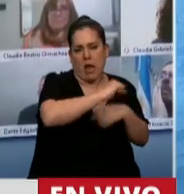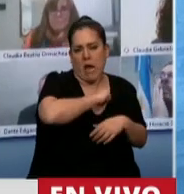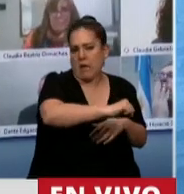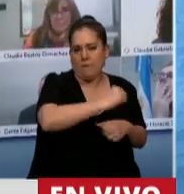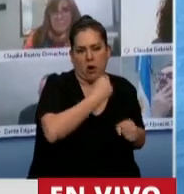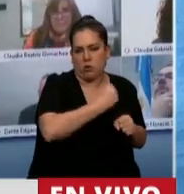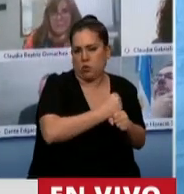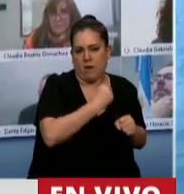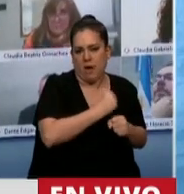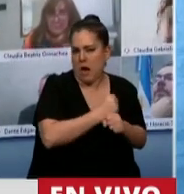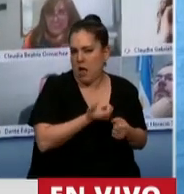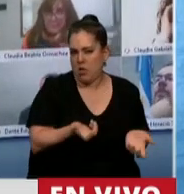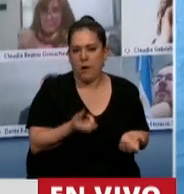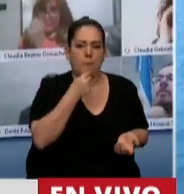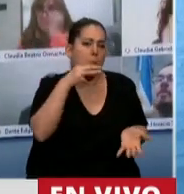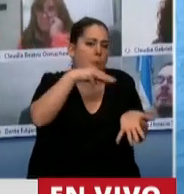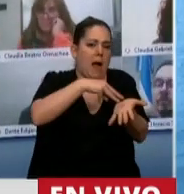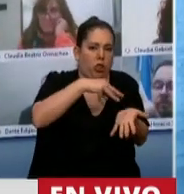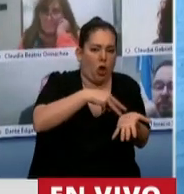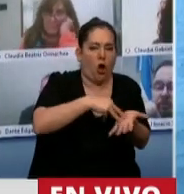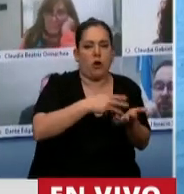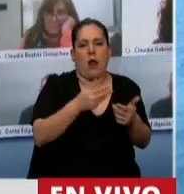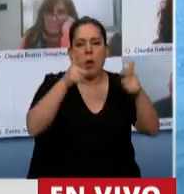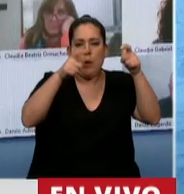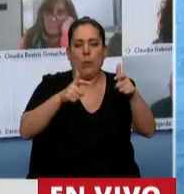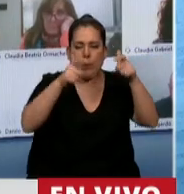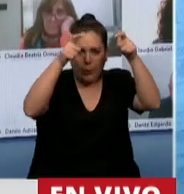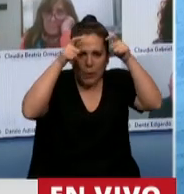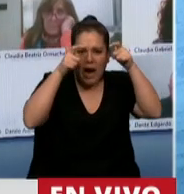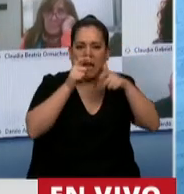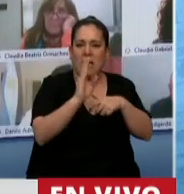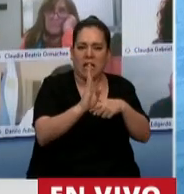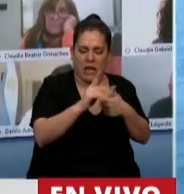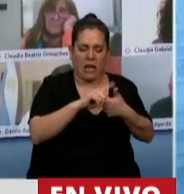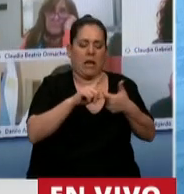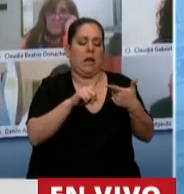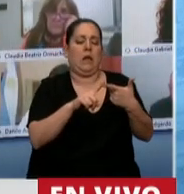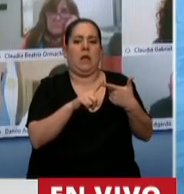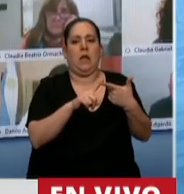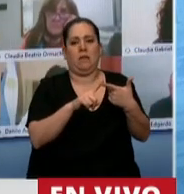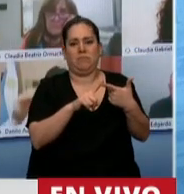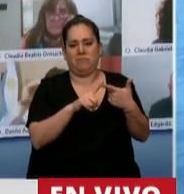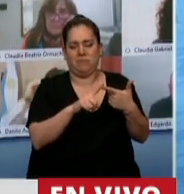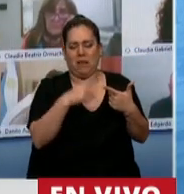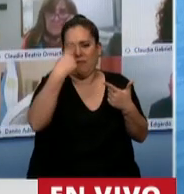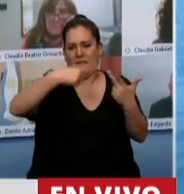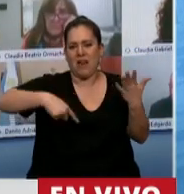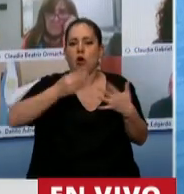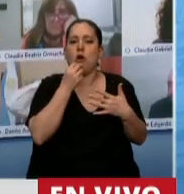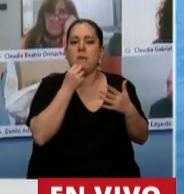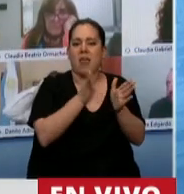utilizando no solo McDonald's, Burger King, sino otras cadenas